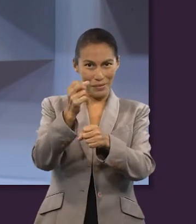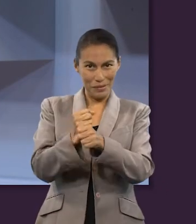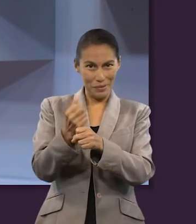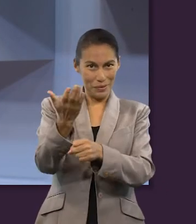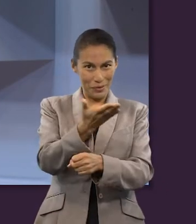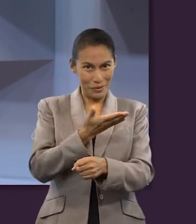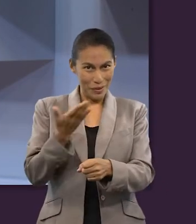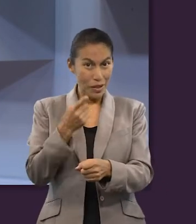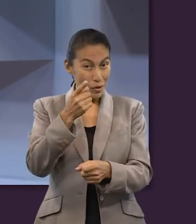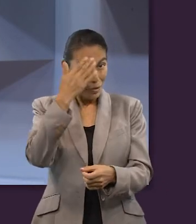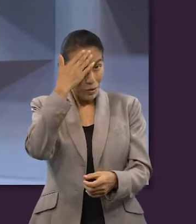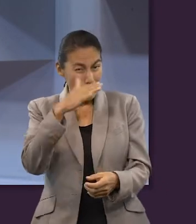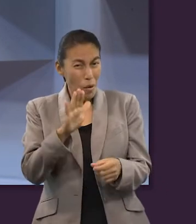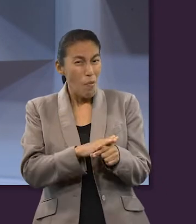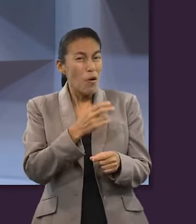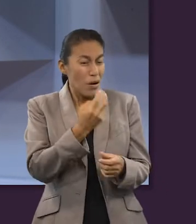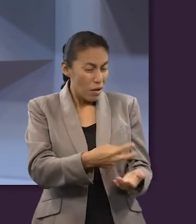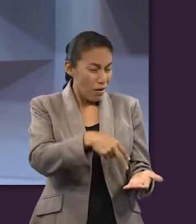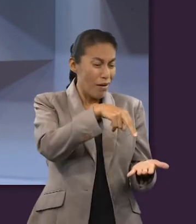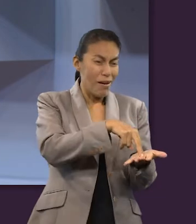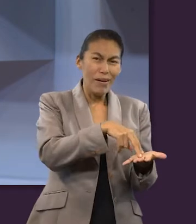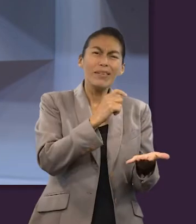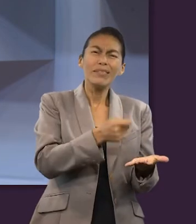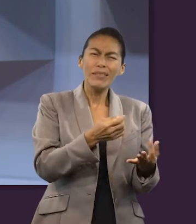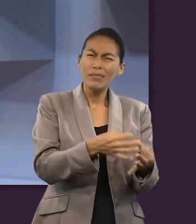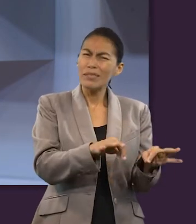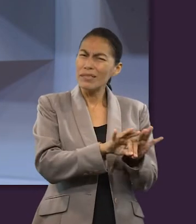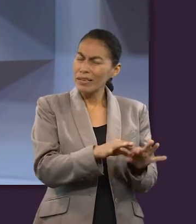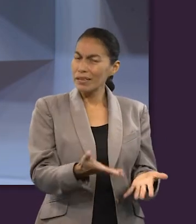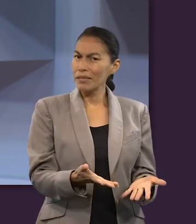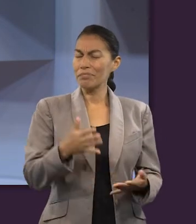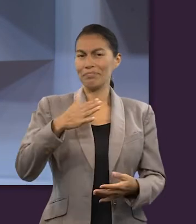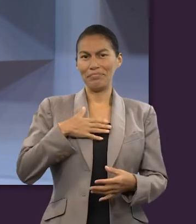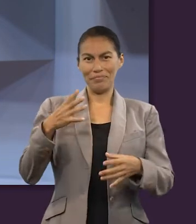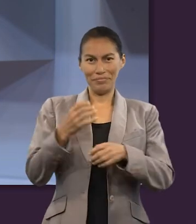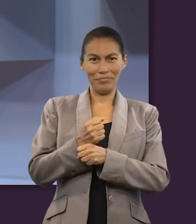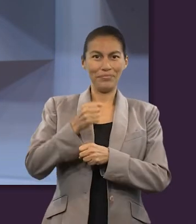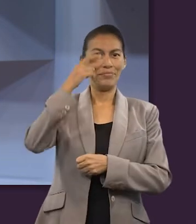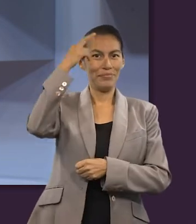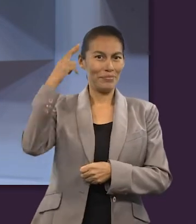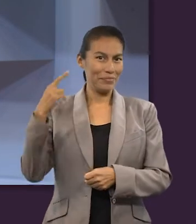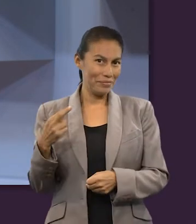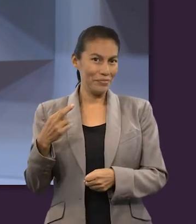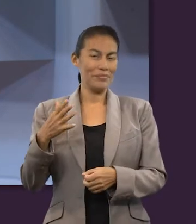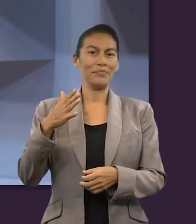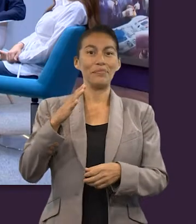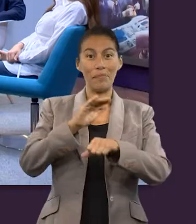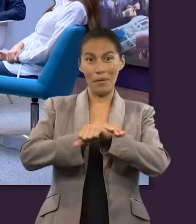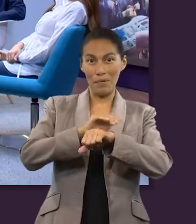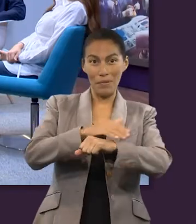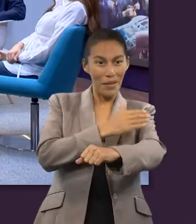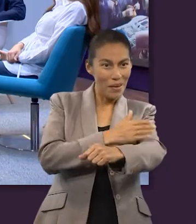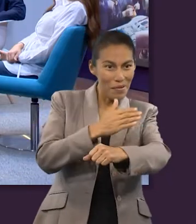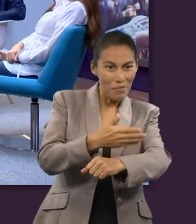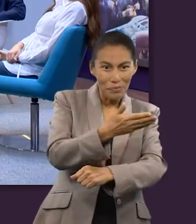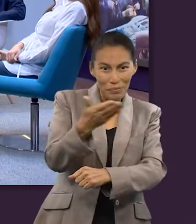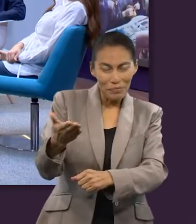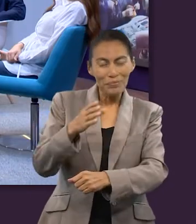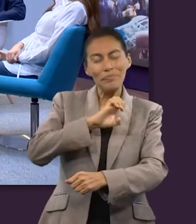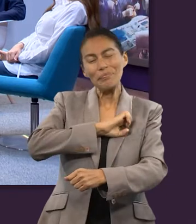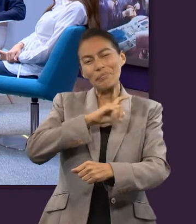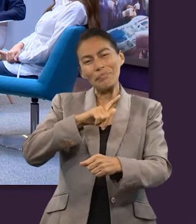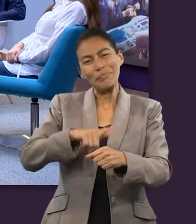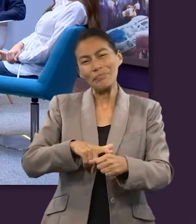invitamos para que nos acompañes y así conocer la respuesta. Mi nombre es Ruth Badilla y me acompañan unos amigos muy especiales